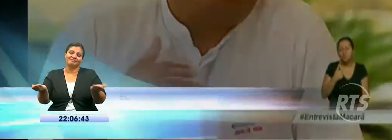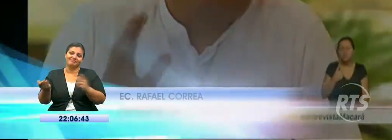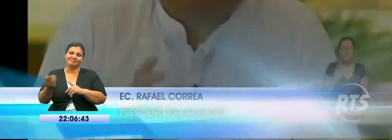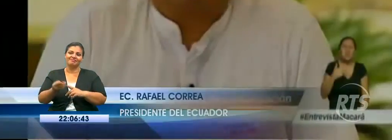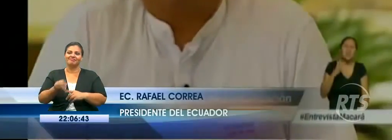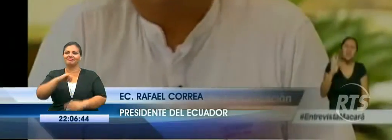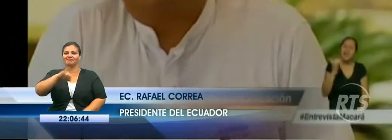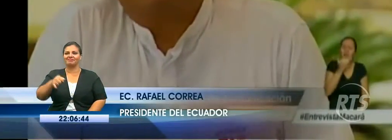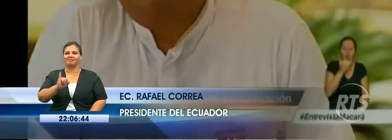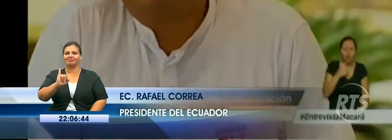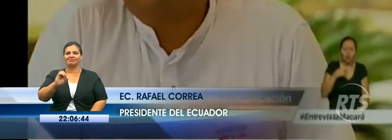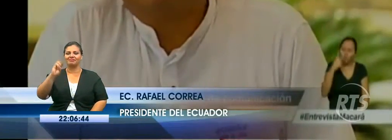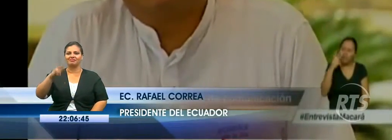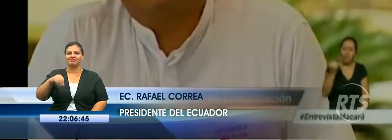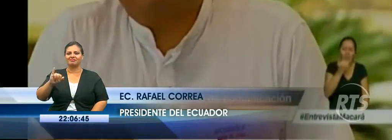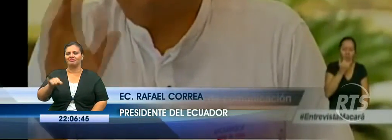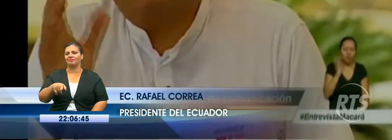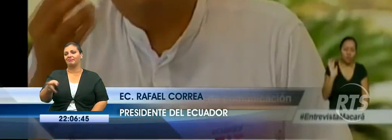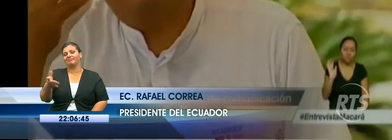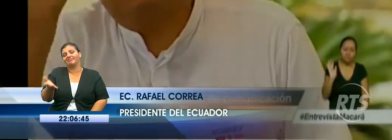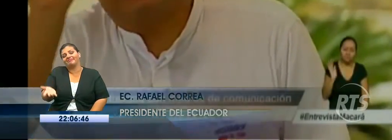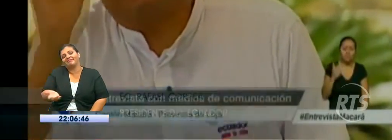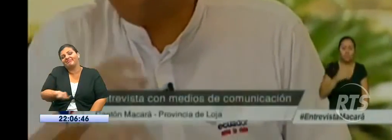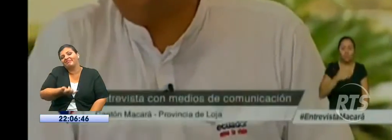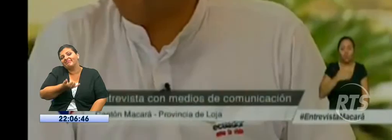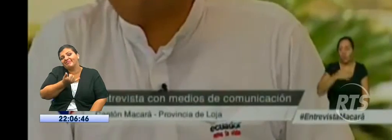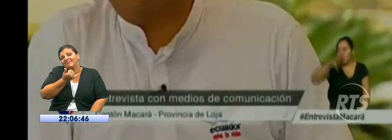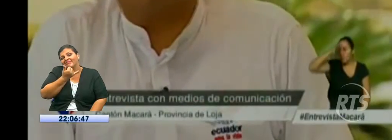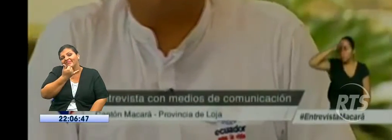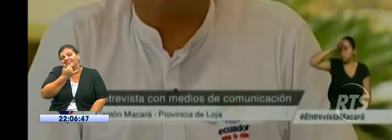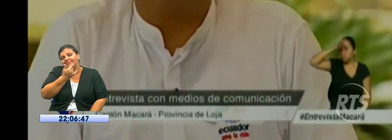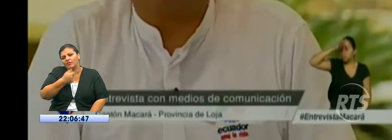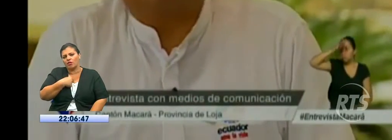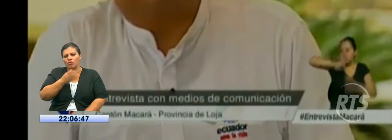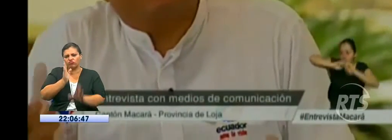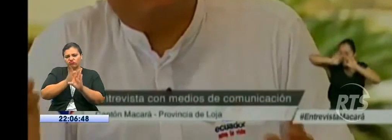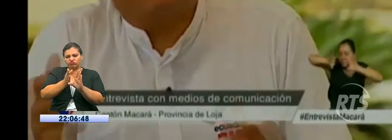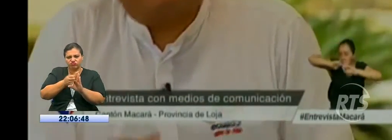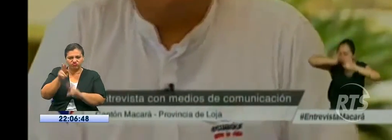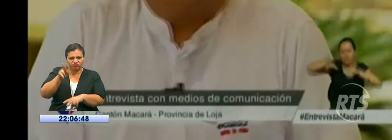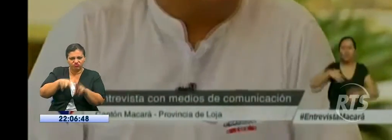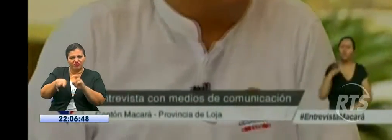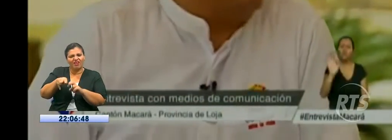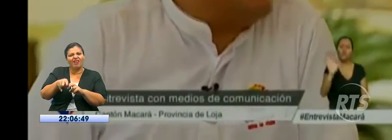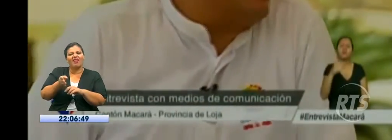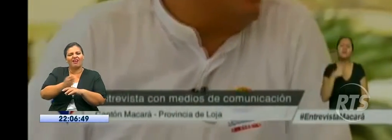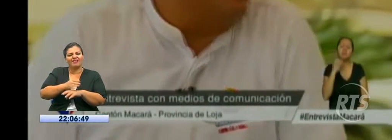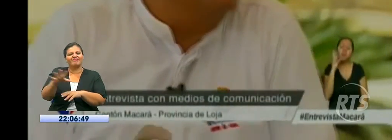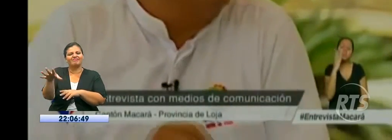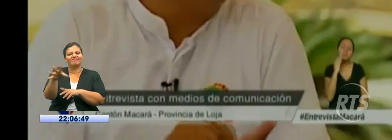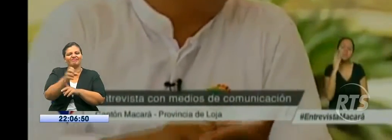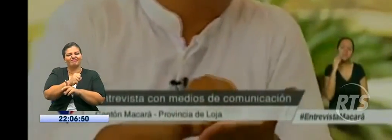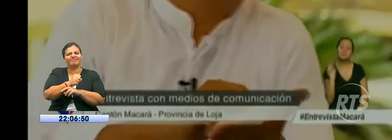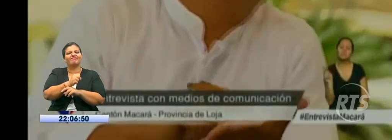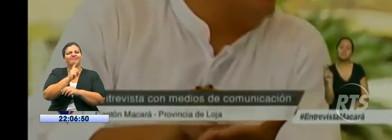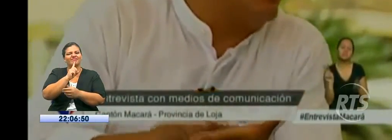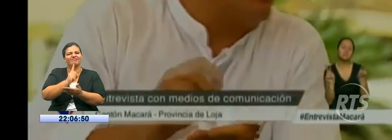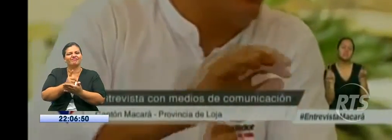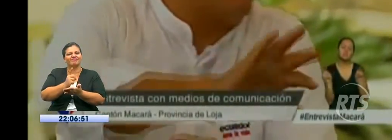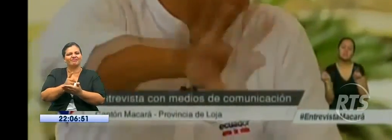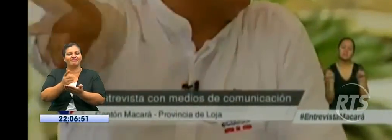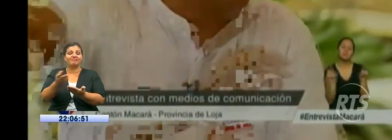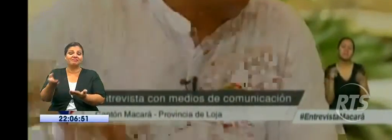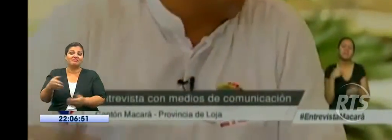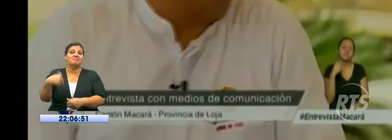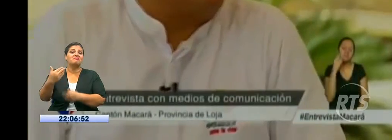mire, no me creo en esto listo ni para psicólogo, pero ya la vida le he enseñado. Yo le pude escribir que